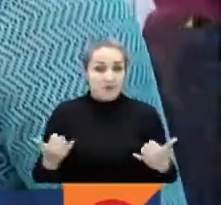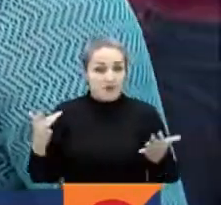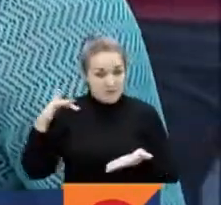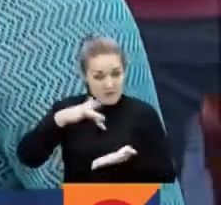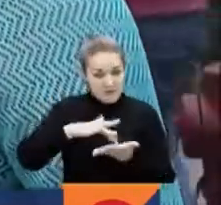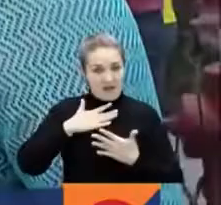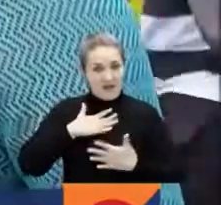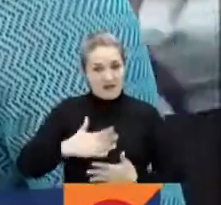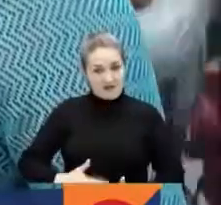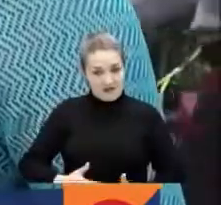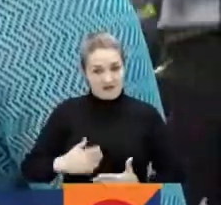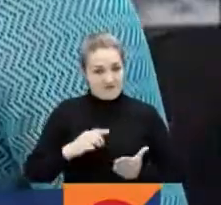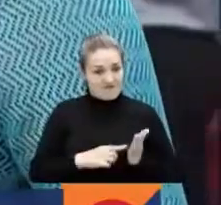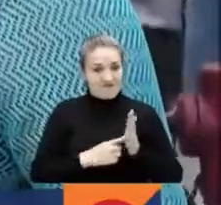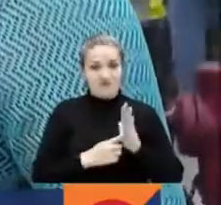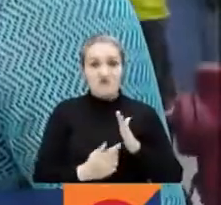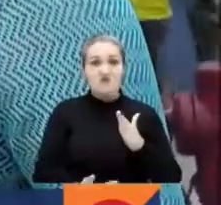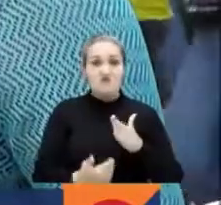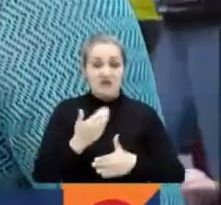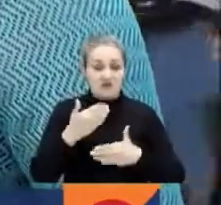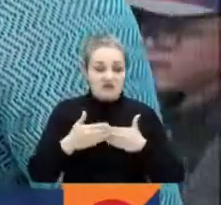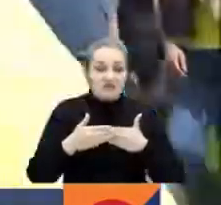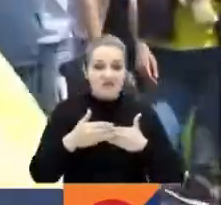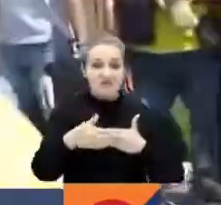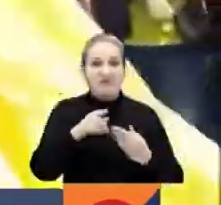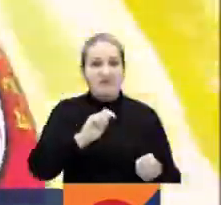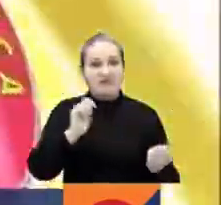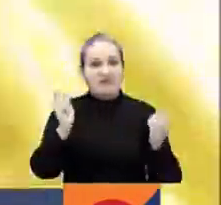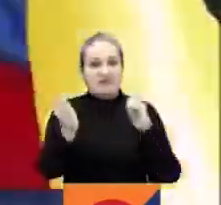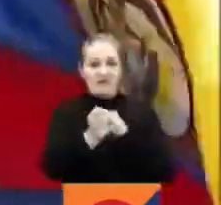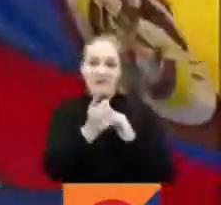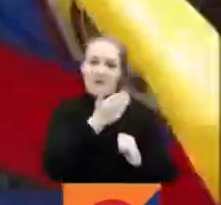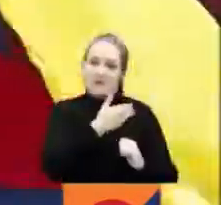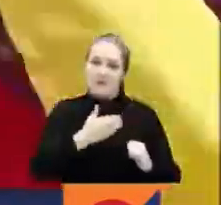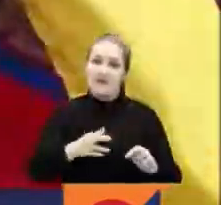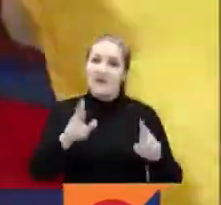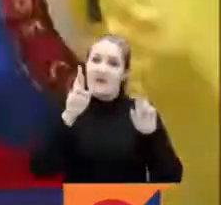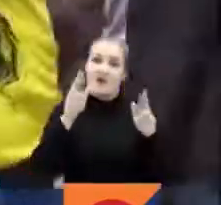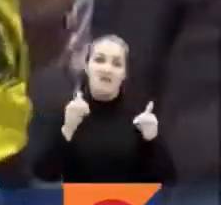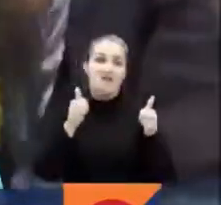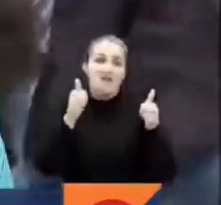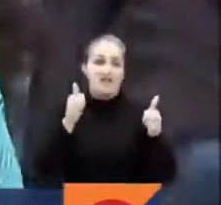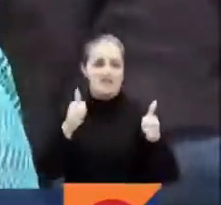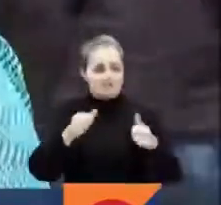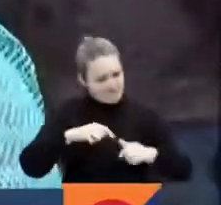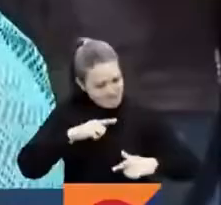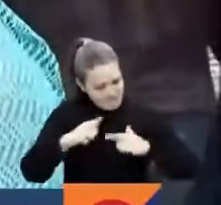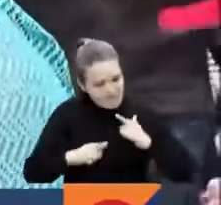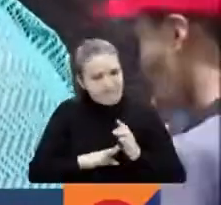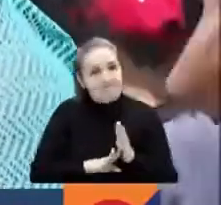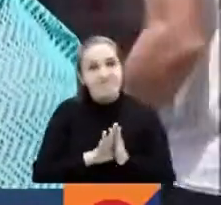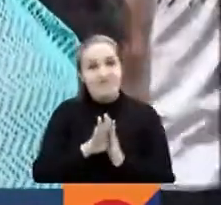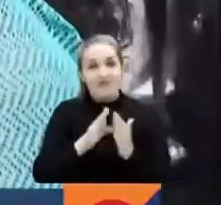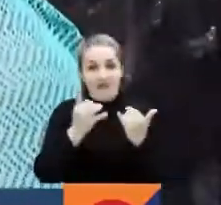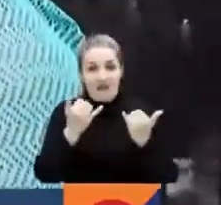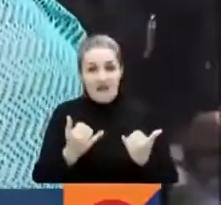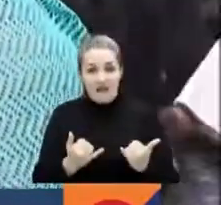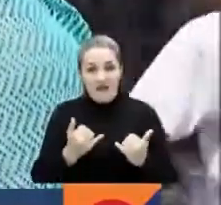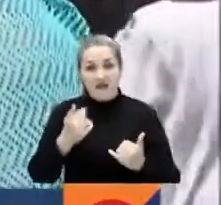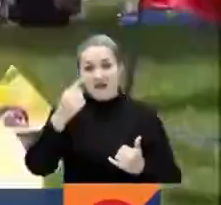puesta, vamos a empezar un nuevo periodo, ojalá sea para bien de todo mundo. Sí, tenemos que sacarlo adelante, no tenemos que dejarlo